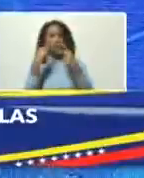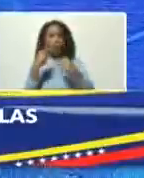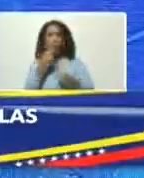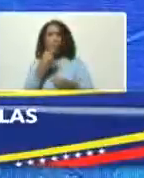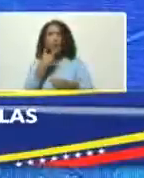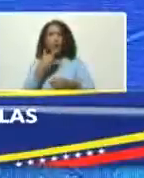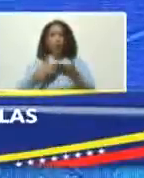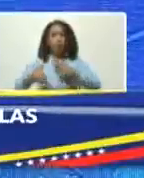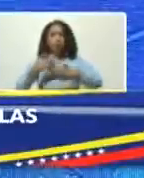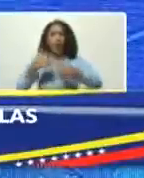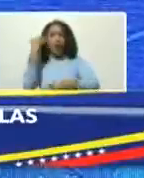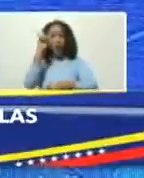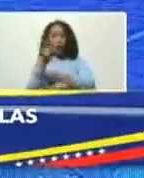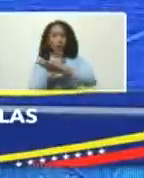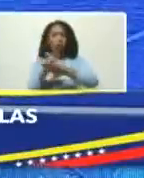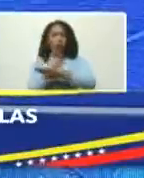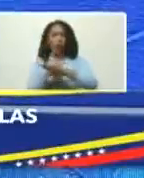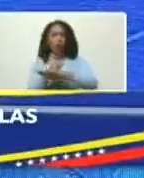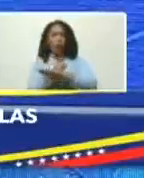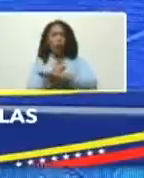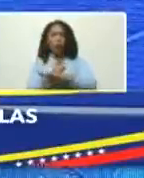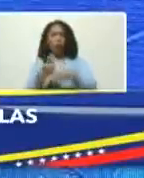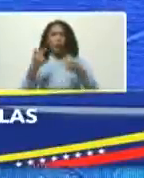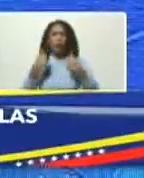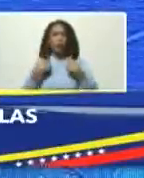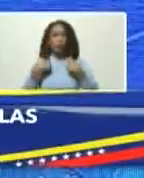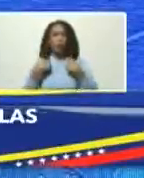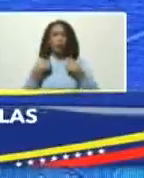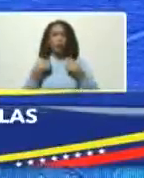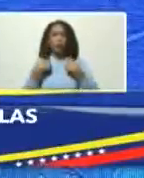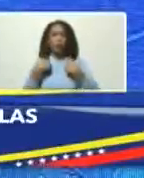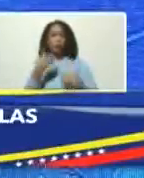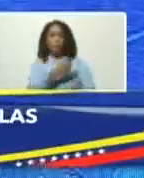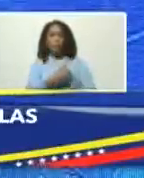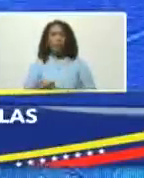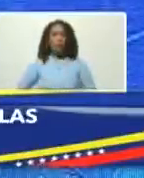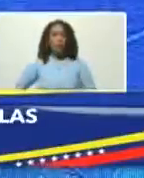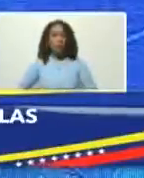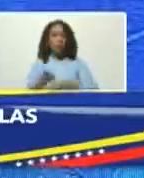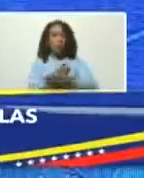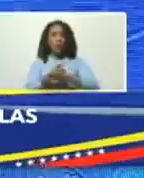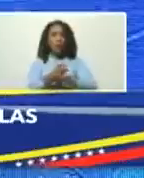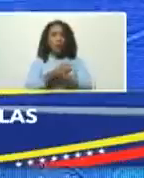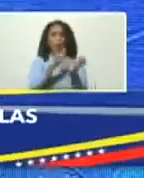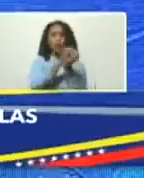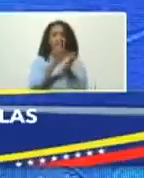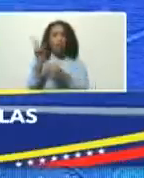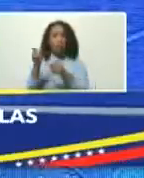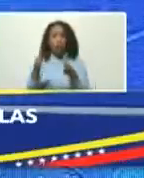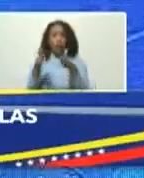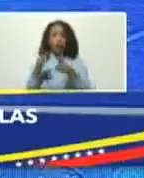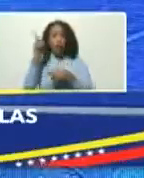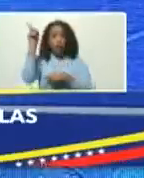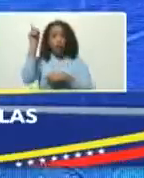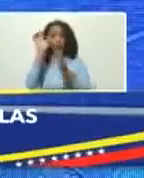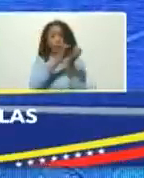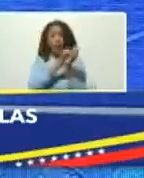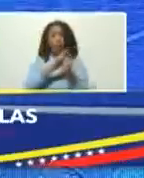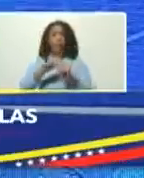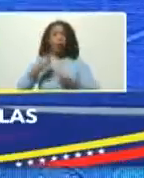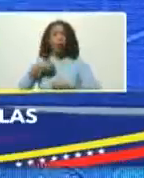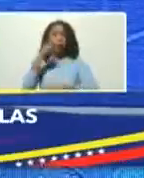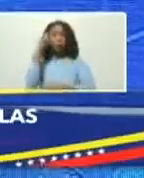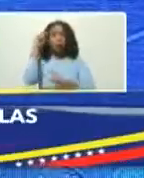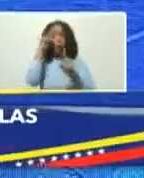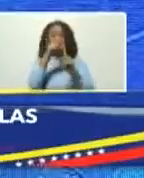relación hay entre el gobernador Morel Rodríguez y yo entre el presidente y el gobernador y él no ganó las elecciones allá pero tenemos un solo